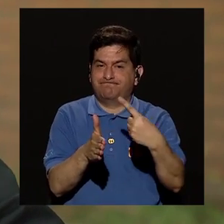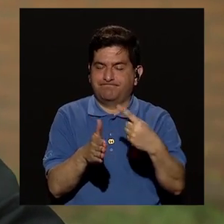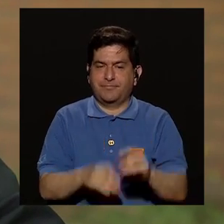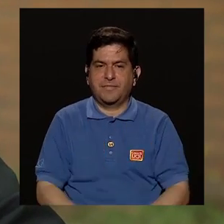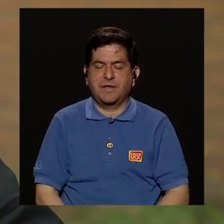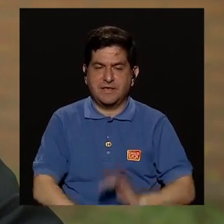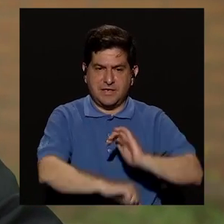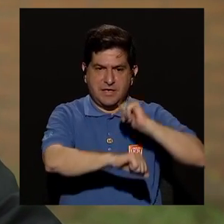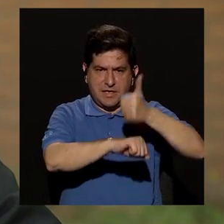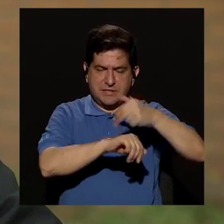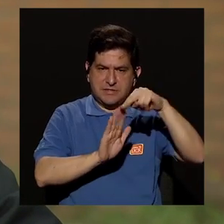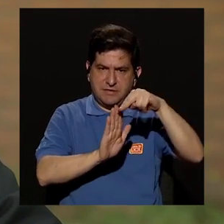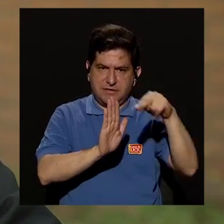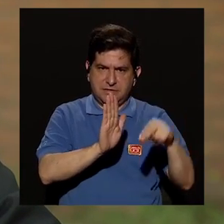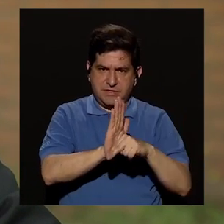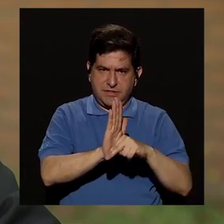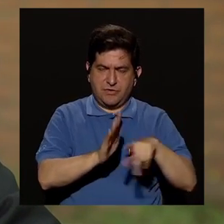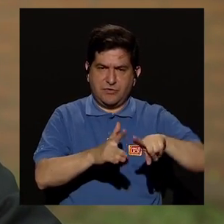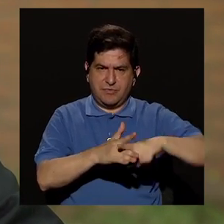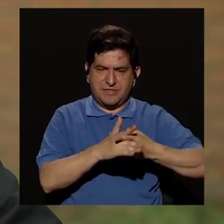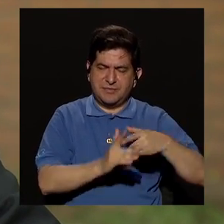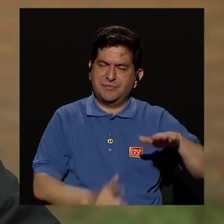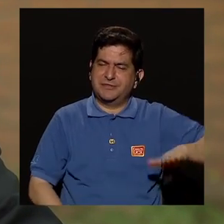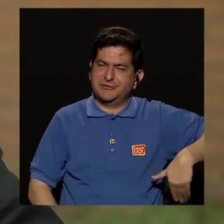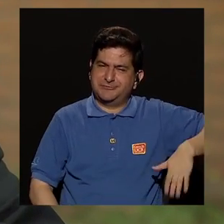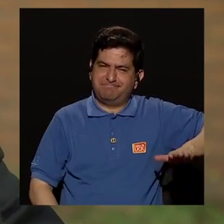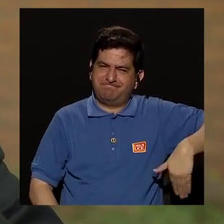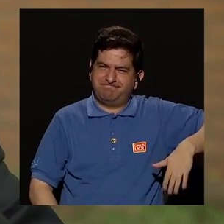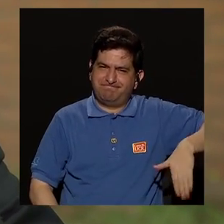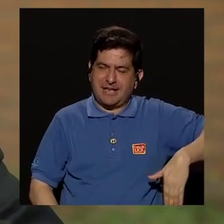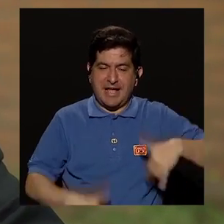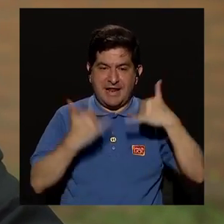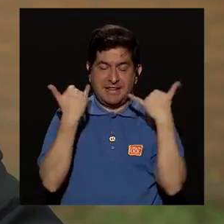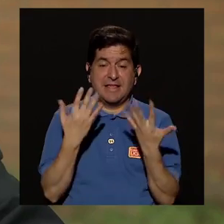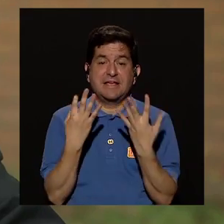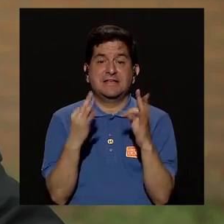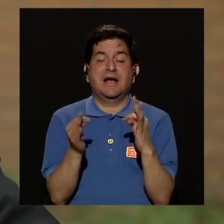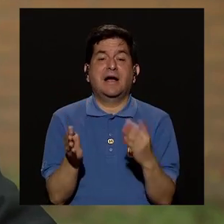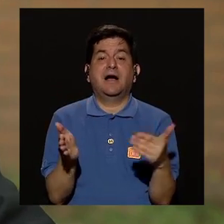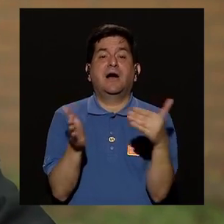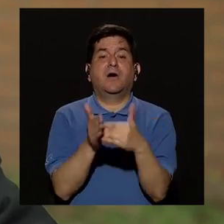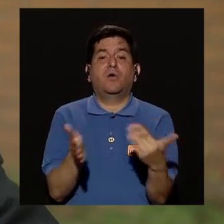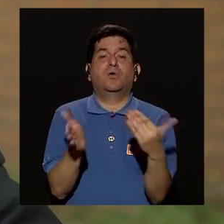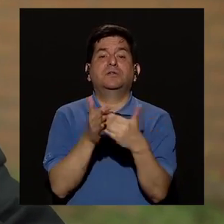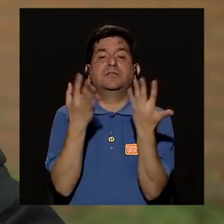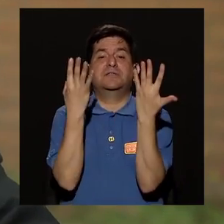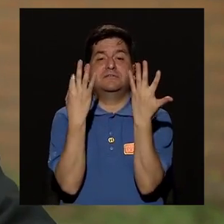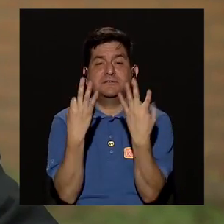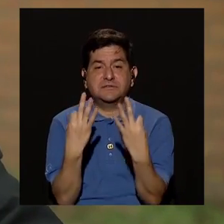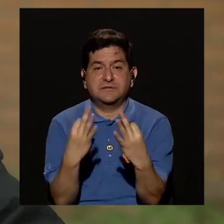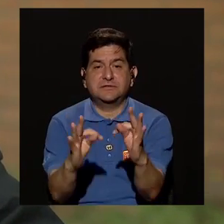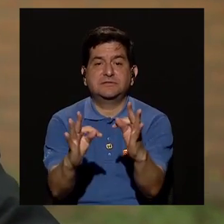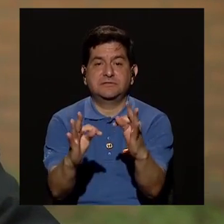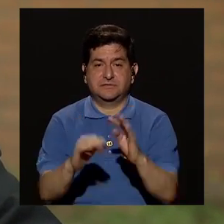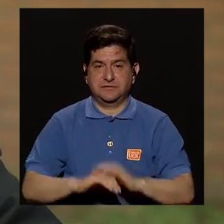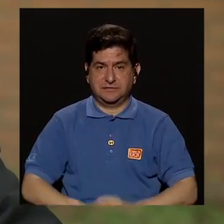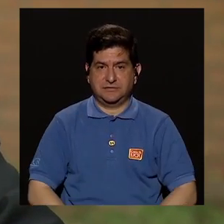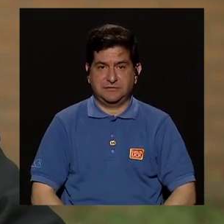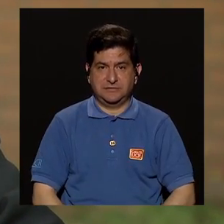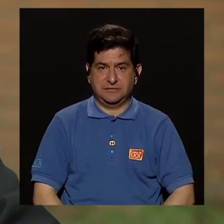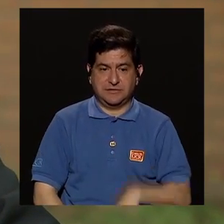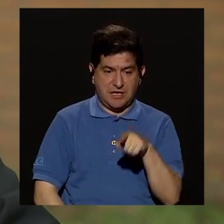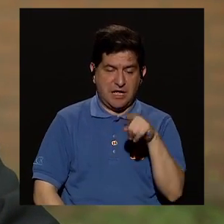el establecimiento de normas empieza un poquito tarde entonces ya cuando se quiere retomar ¿verdad? este